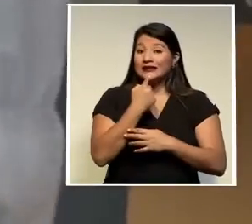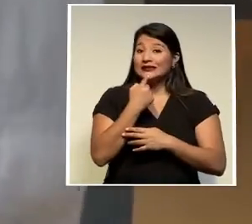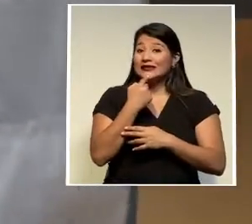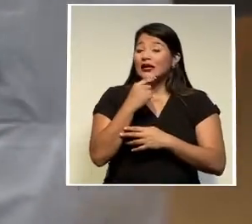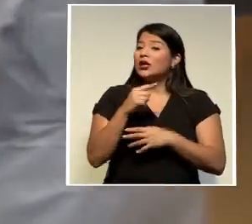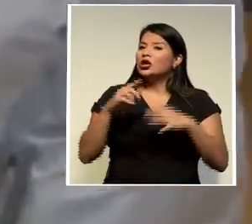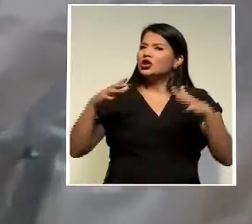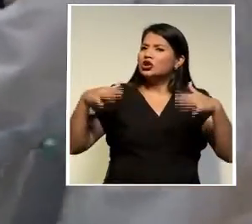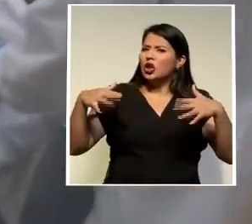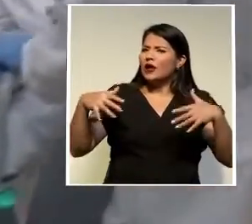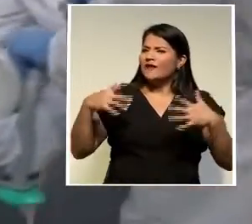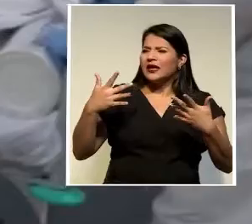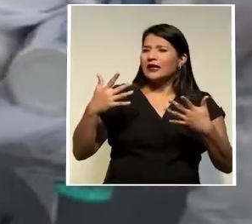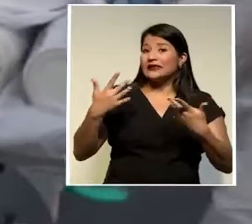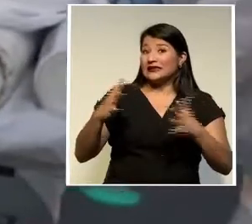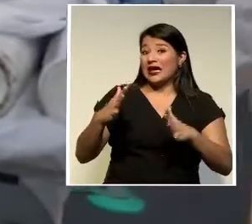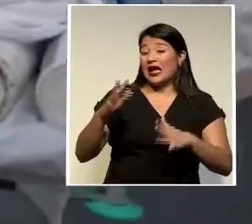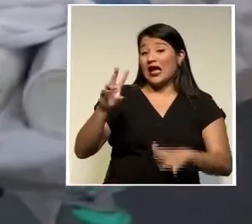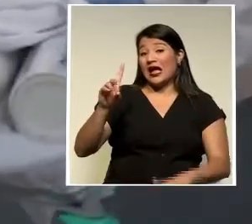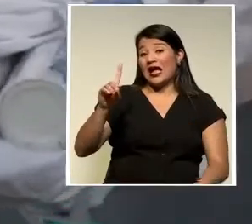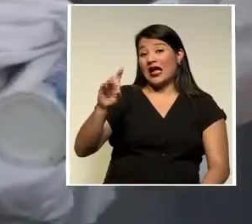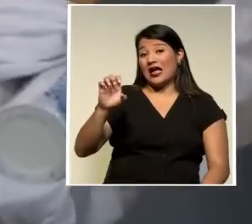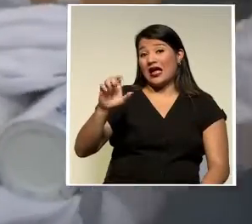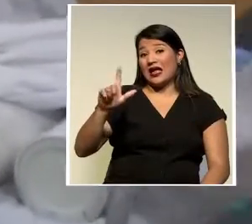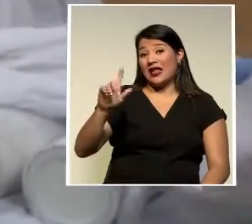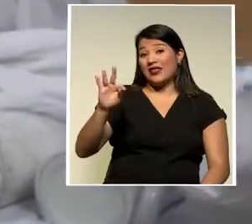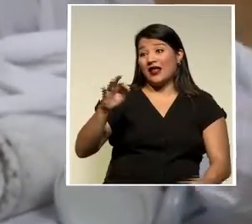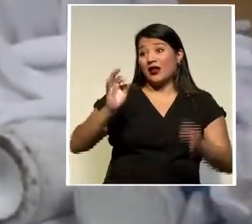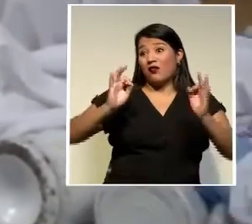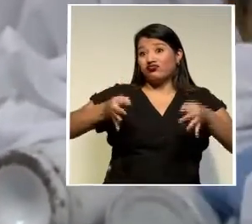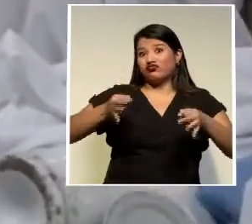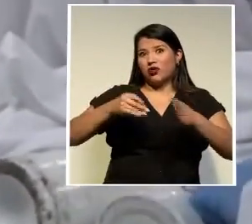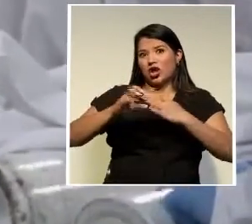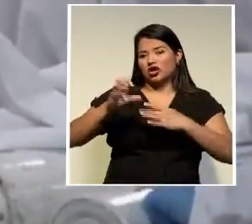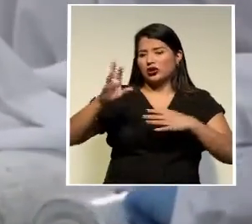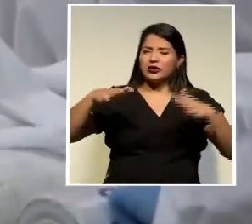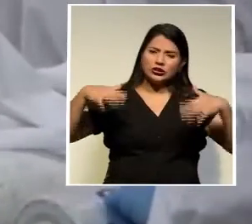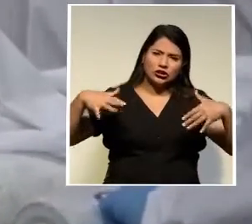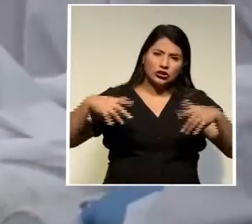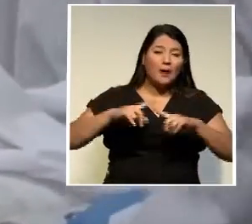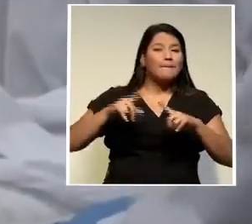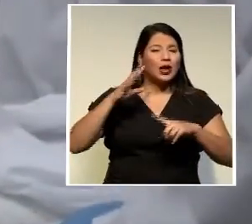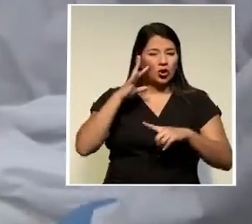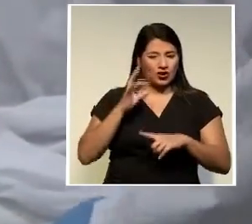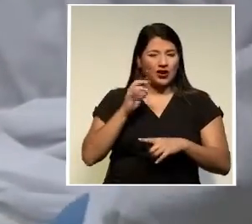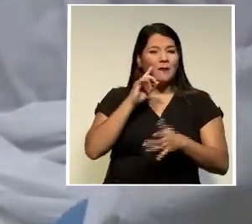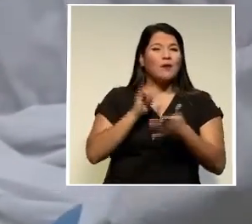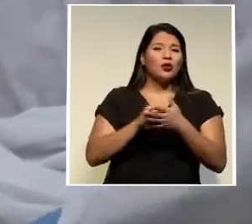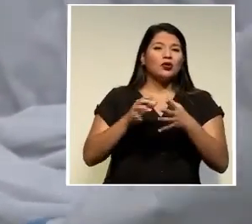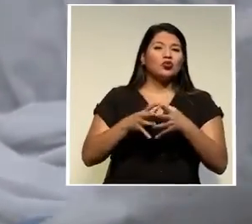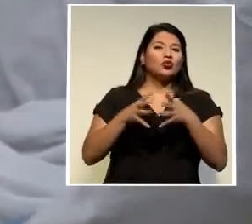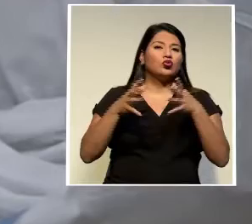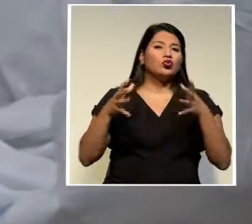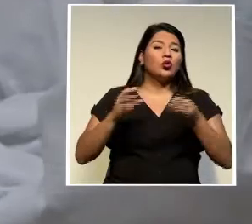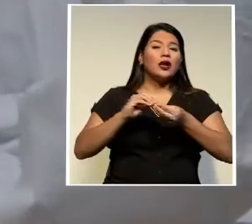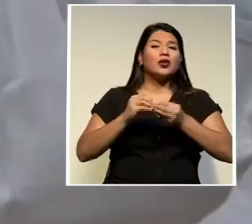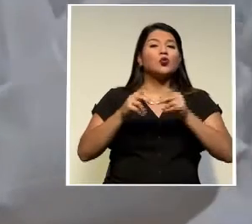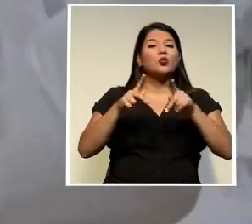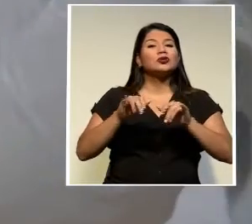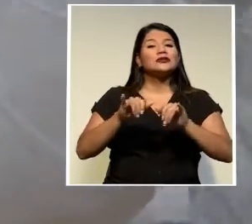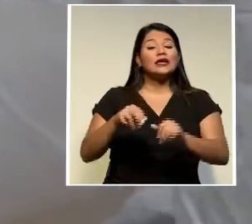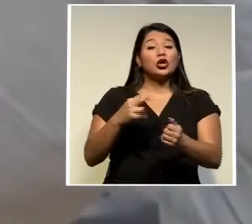variante Delta predomine en Costa Rica no obstante si creen que sea la causante del aumento en las hospitalizaciones